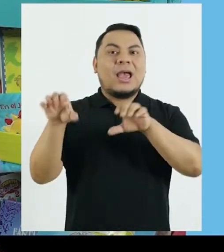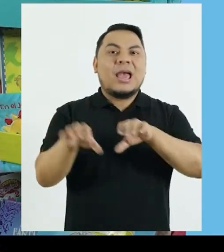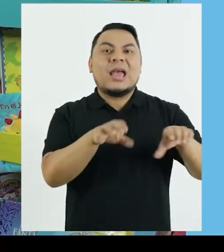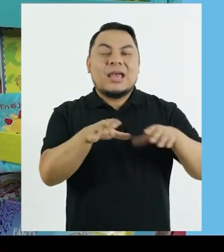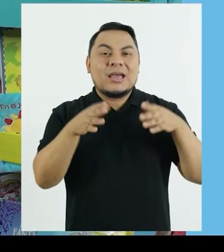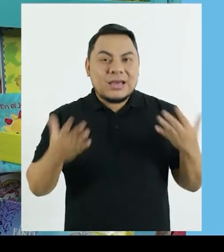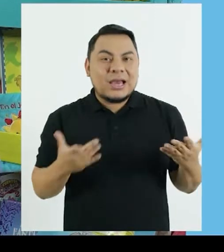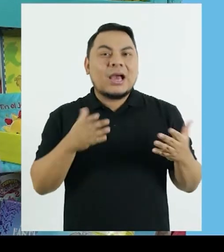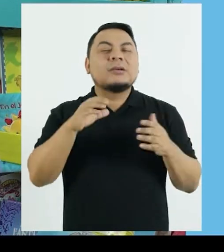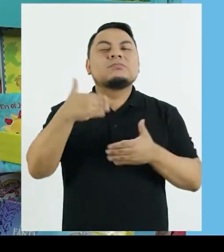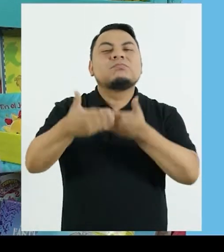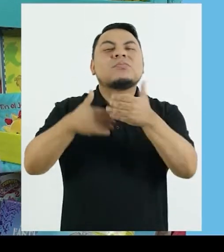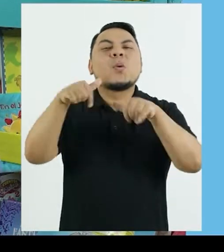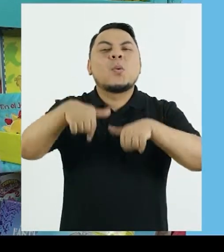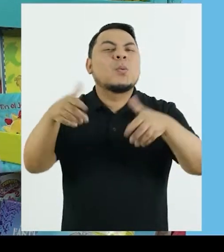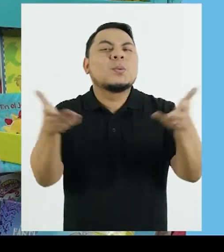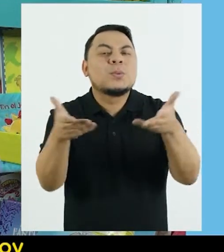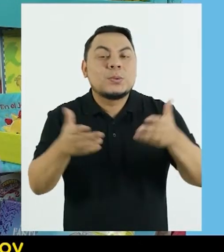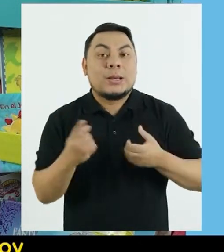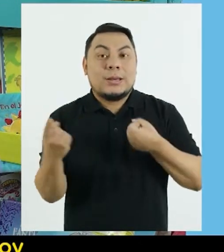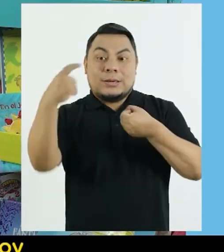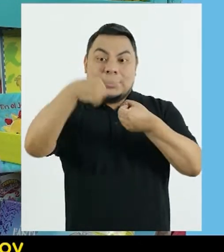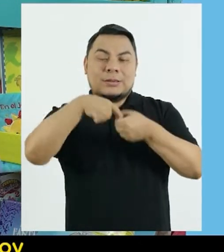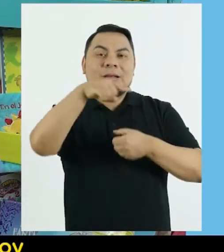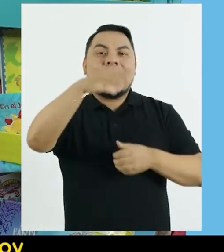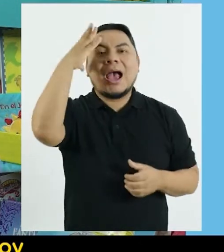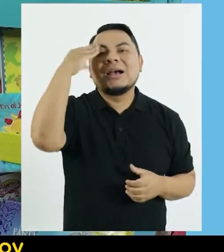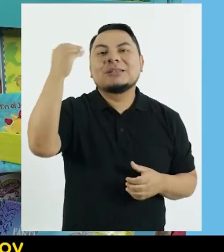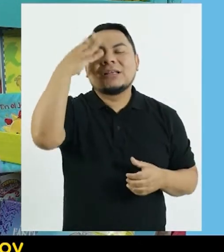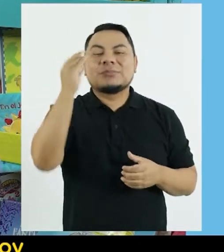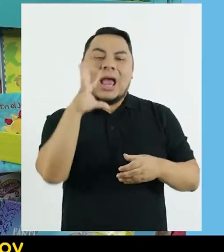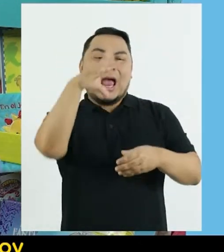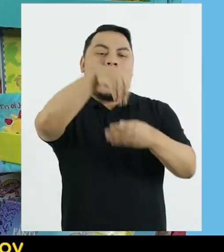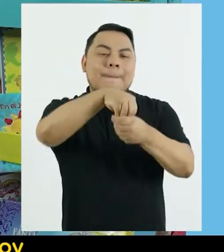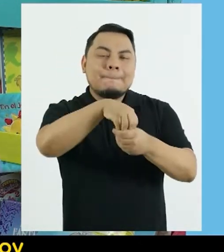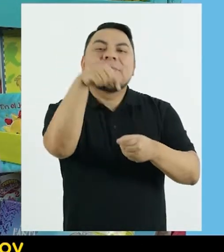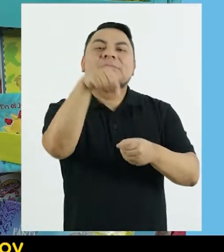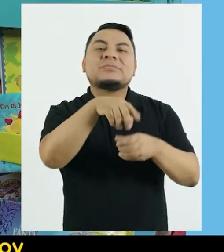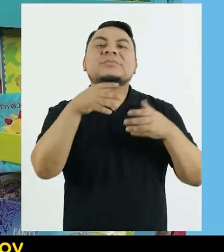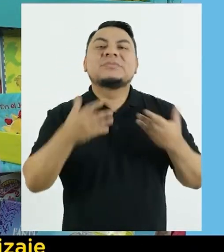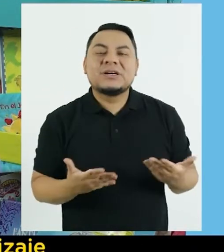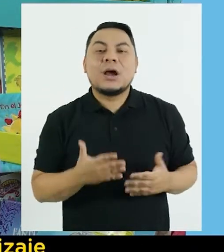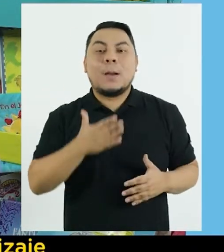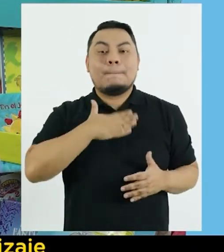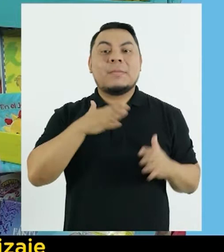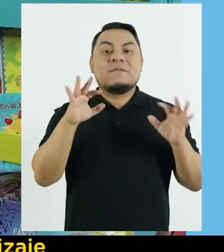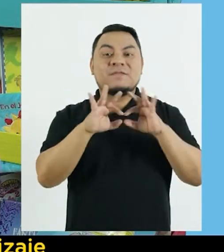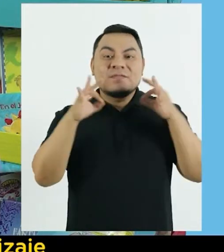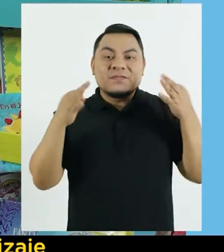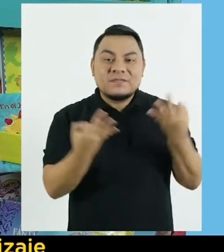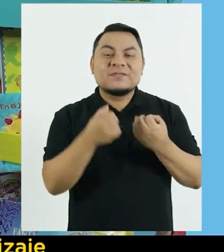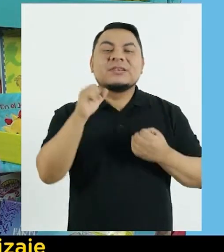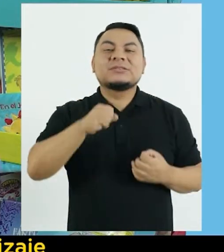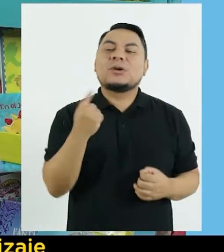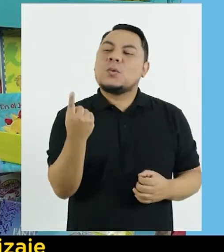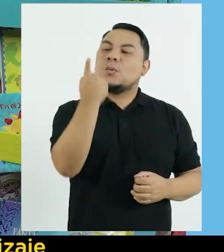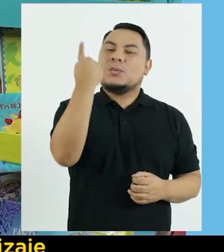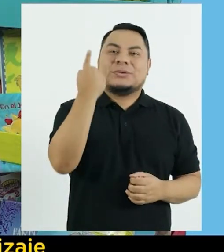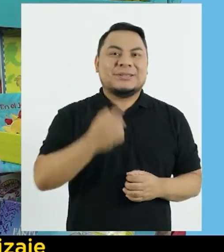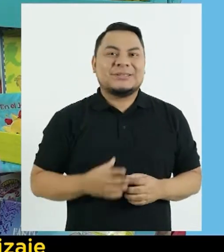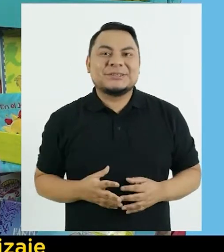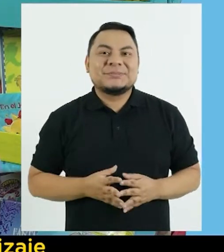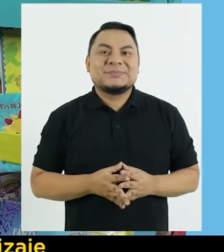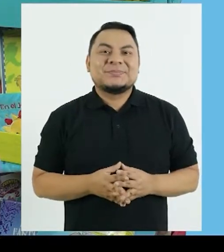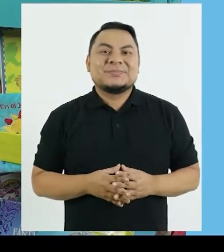que les traemos! ¡Excelente, Moisés! La actividad que desarrollaremos hoy pertenece a la experiencia de